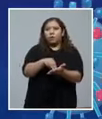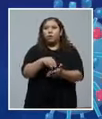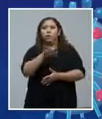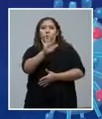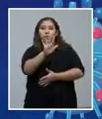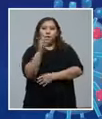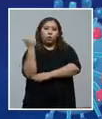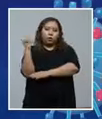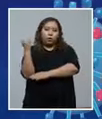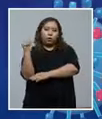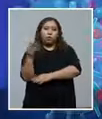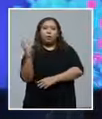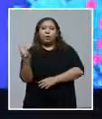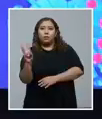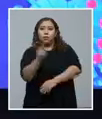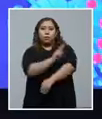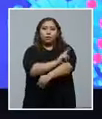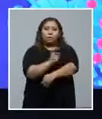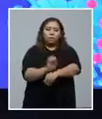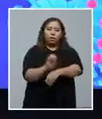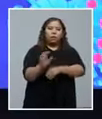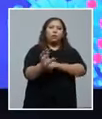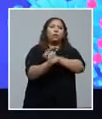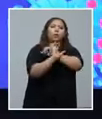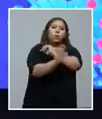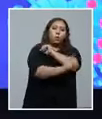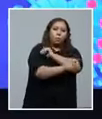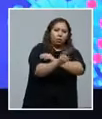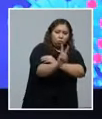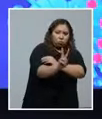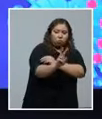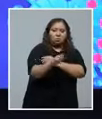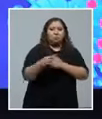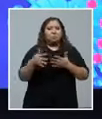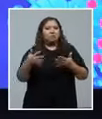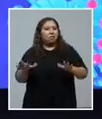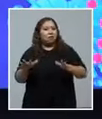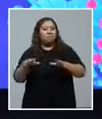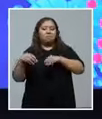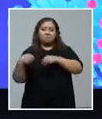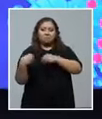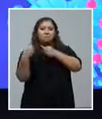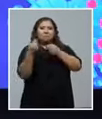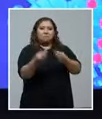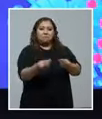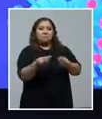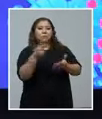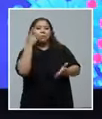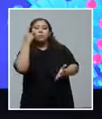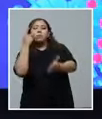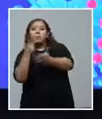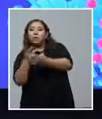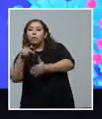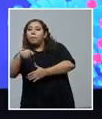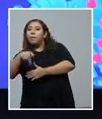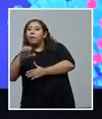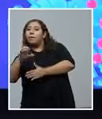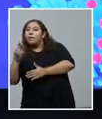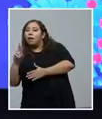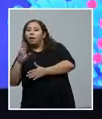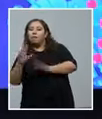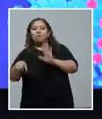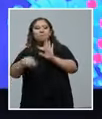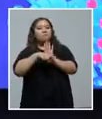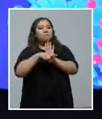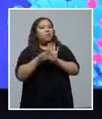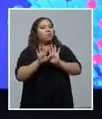y 2 de Copán, que ya tienen sus exámenes negativos. Ya la PCR ha sido negativa, ya